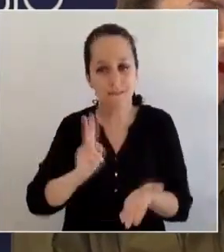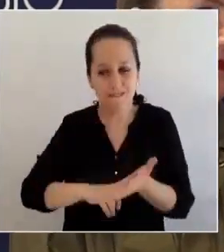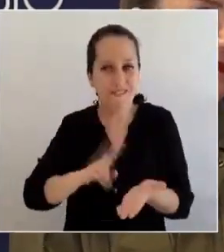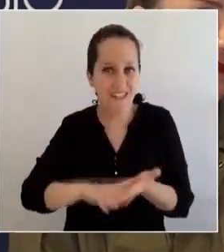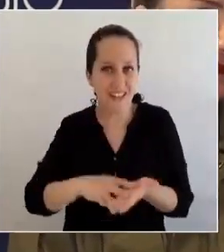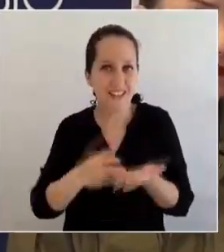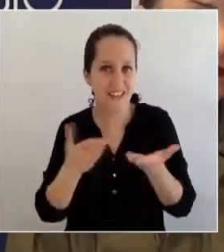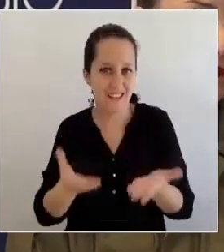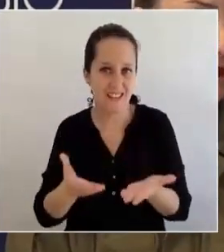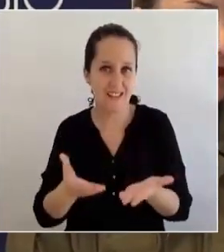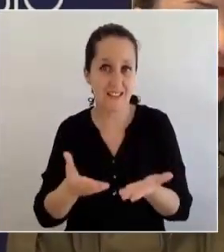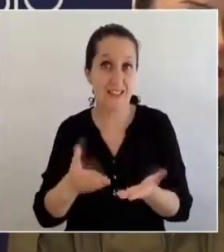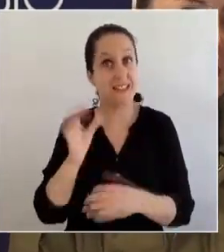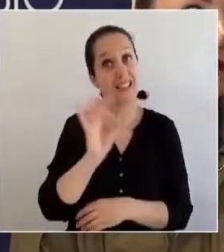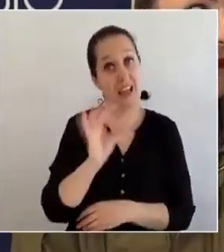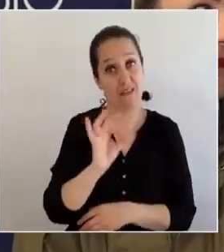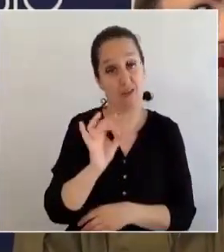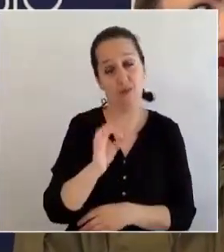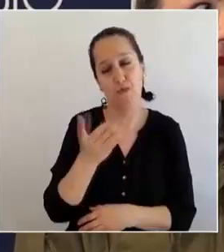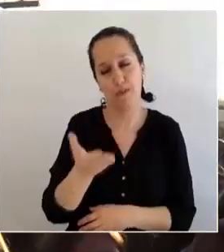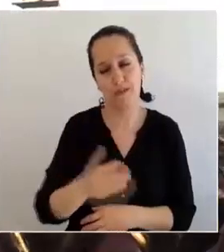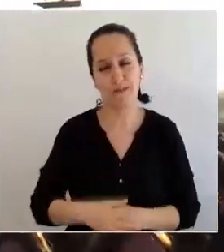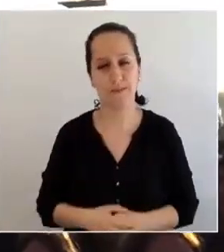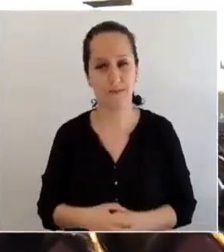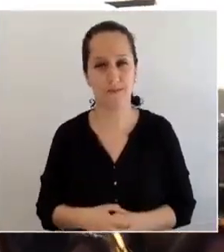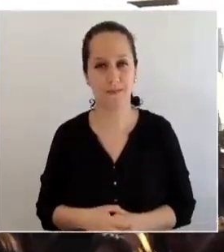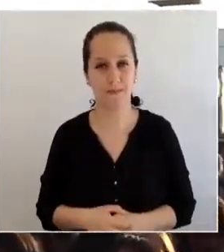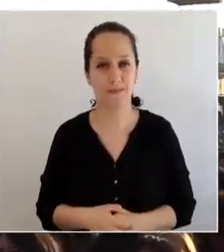demostrarlo con hechos y es lo que demostramos el día sábado.